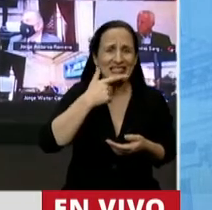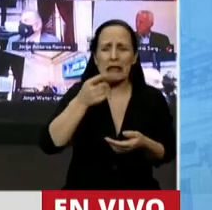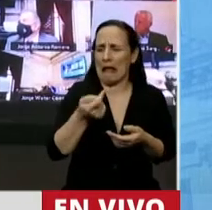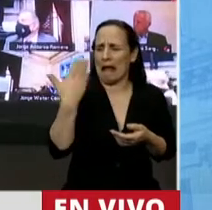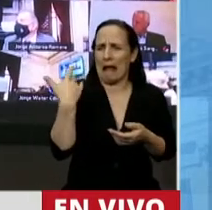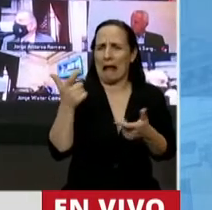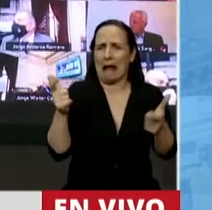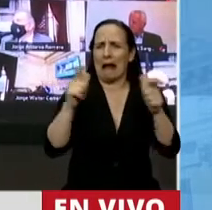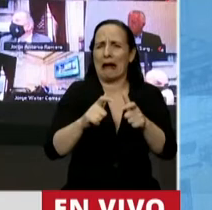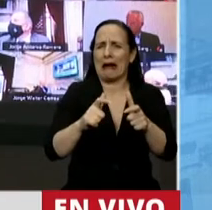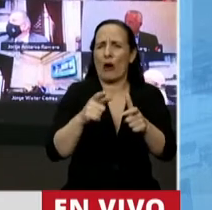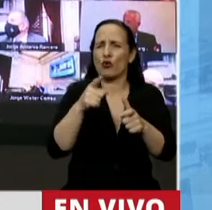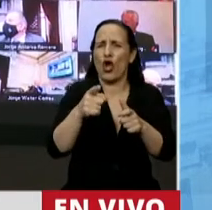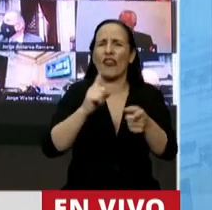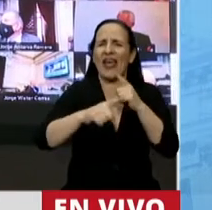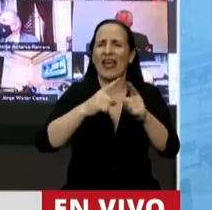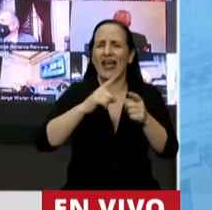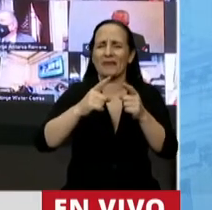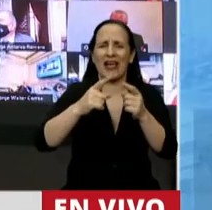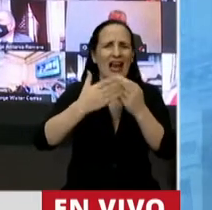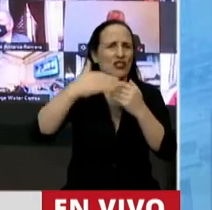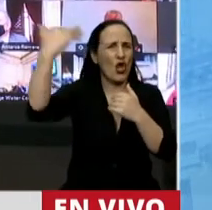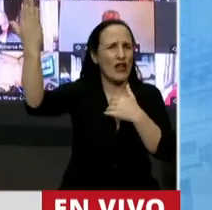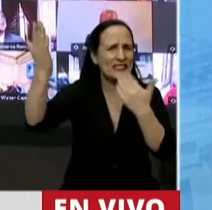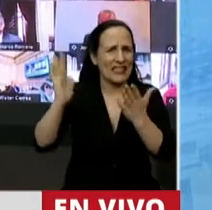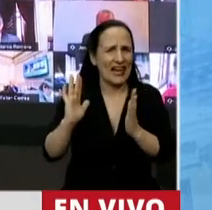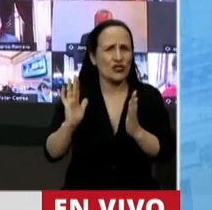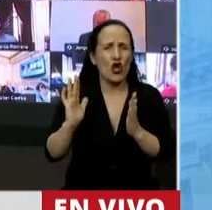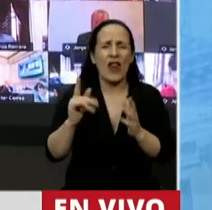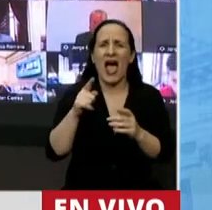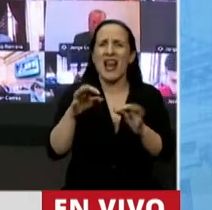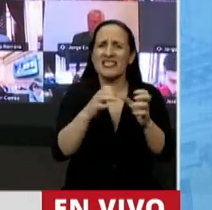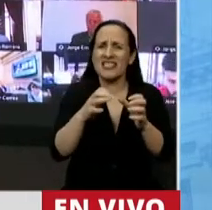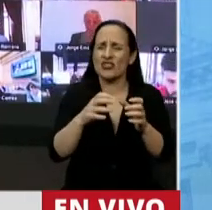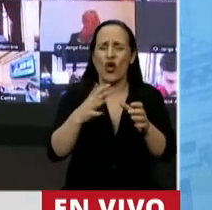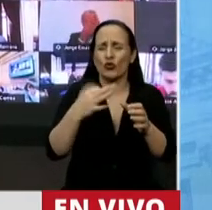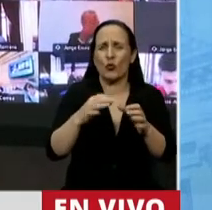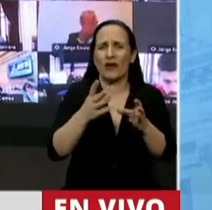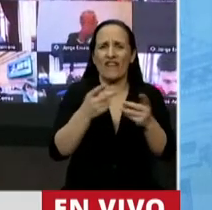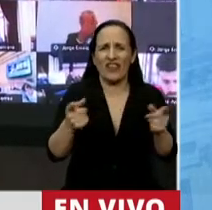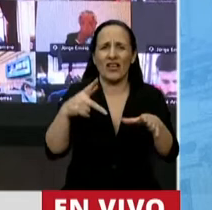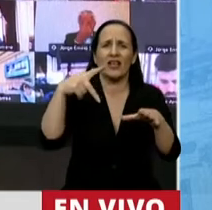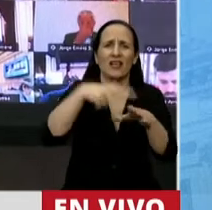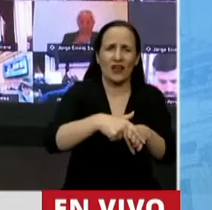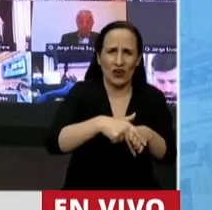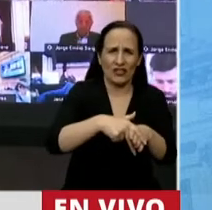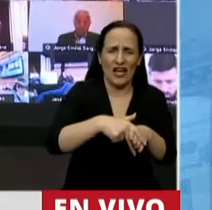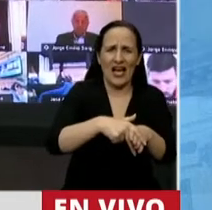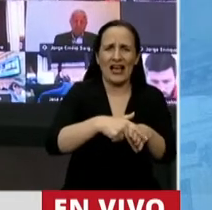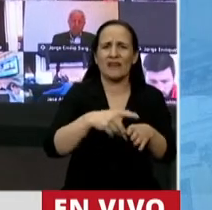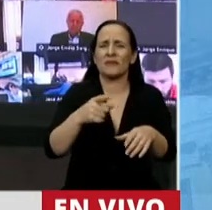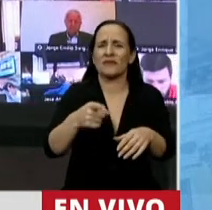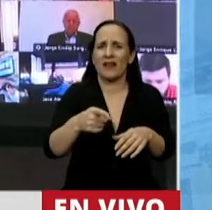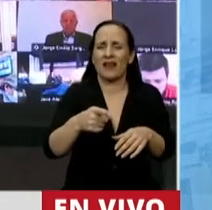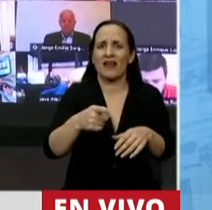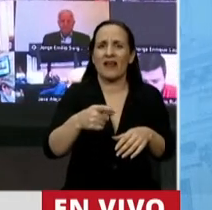reunión de relaciones internacionales y tuvo que levantar la sesión a pasar a cuarto intermedio sin fijar,